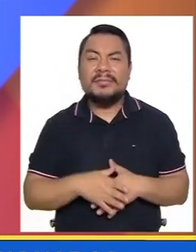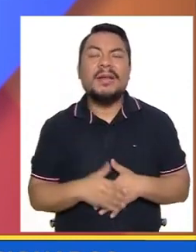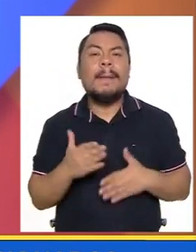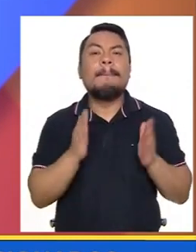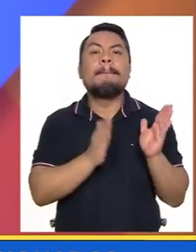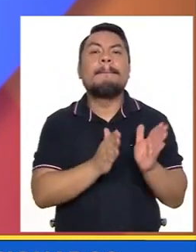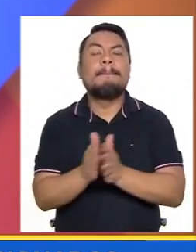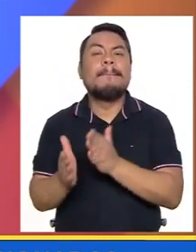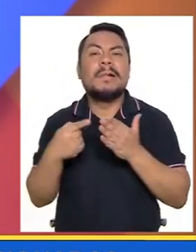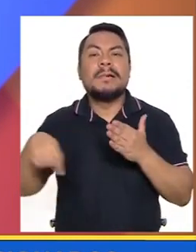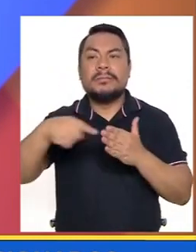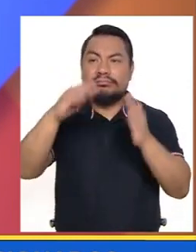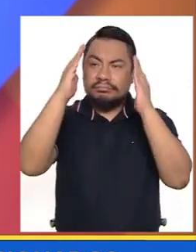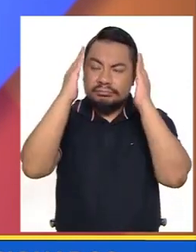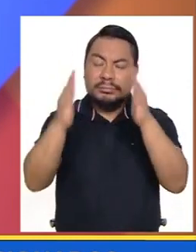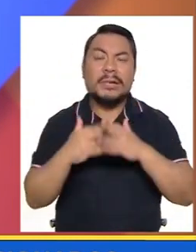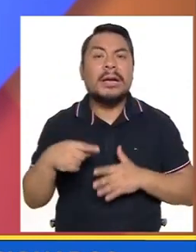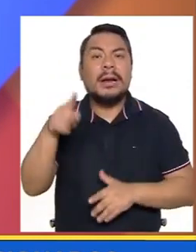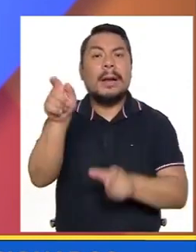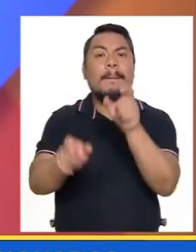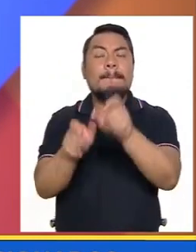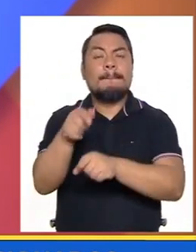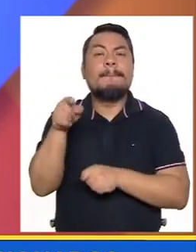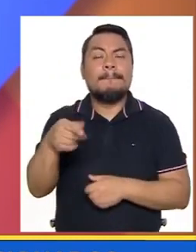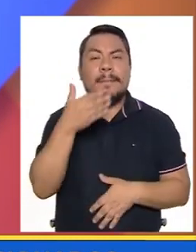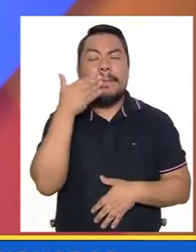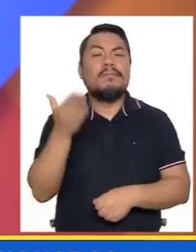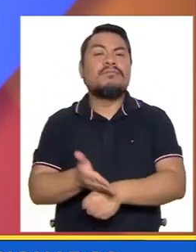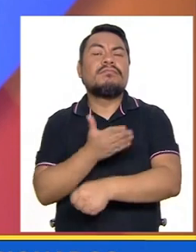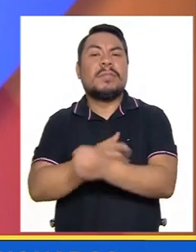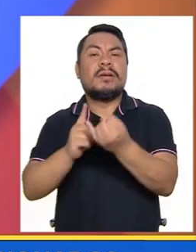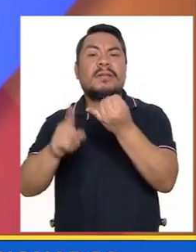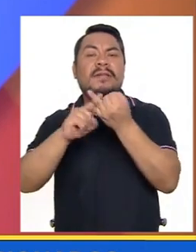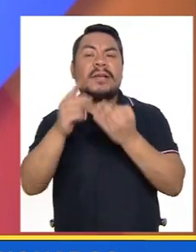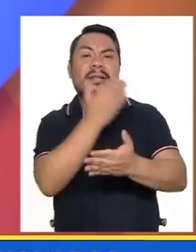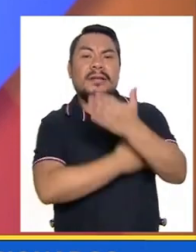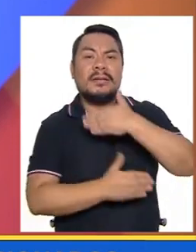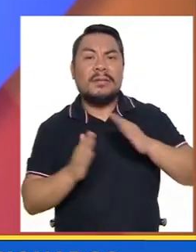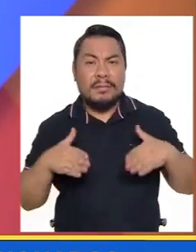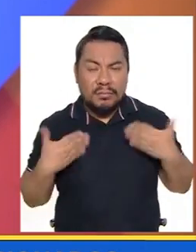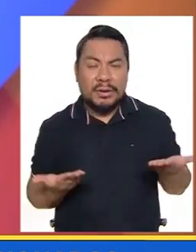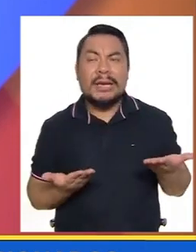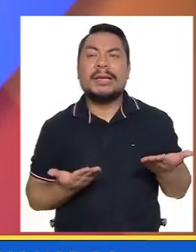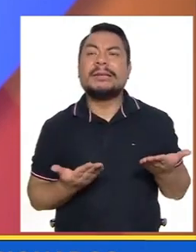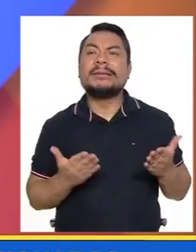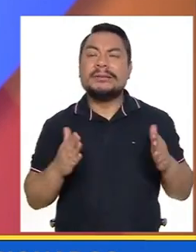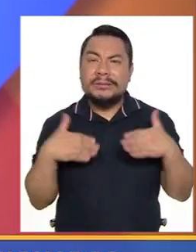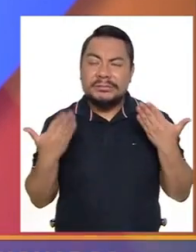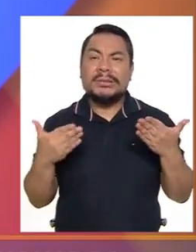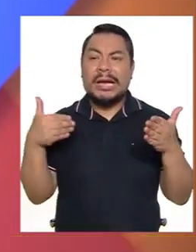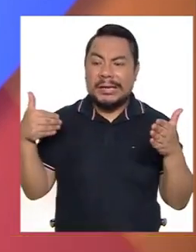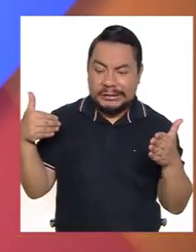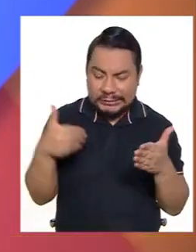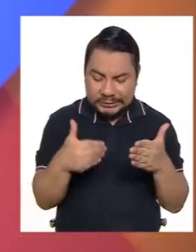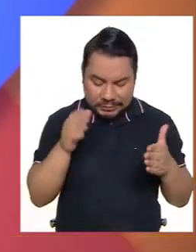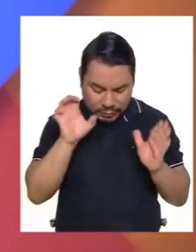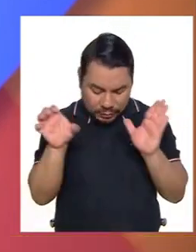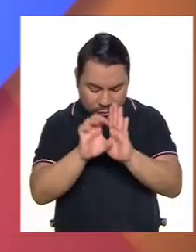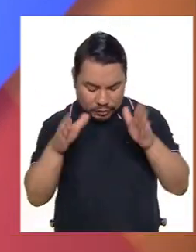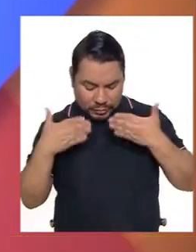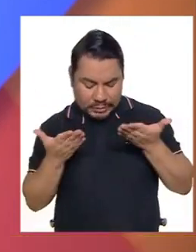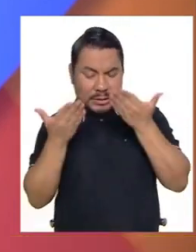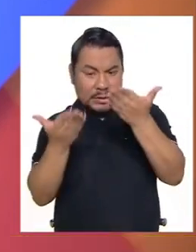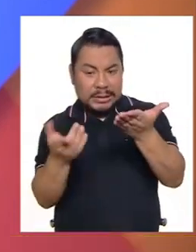preparado para atender a las personas con las múltiples discapacidades que puedan acercarse, ¿no? Con las que puedan